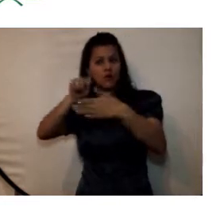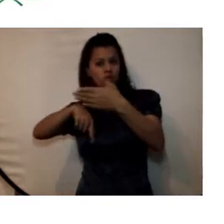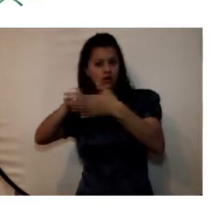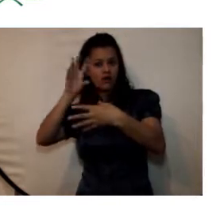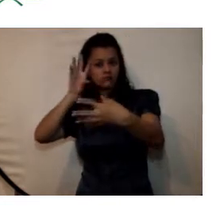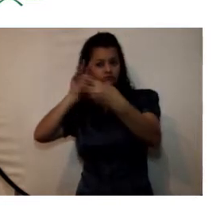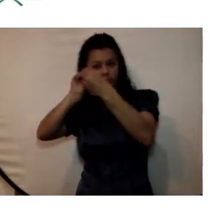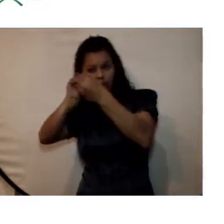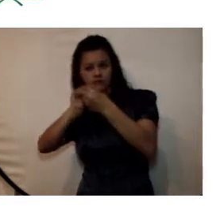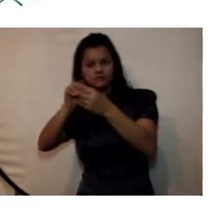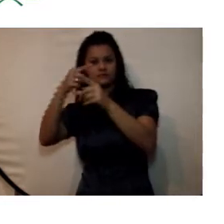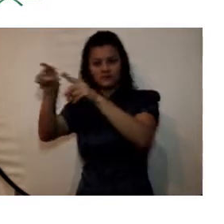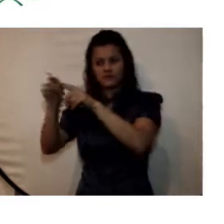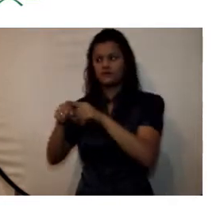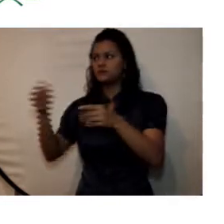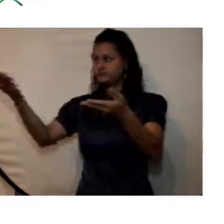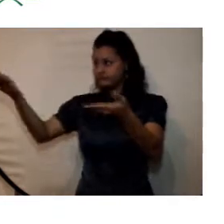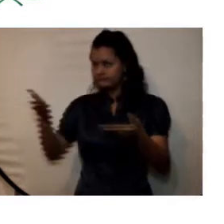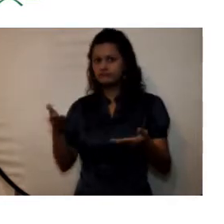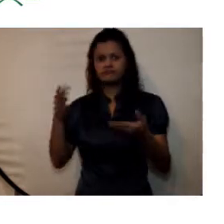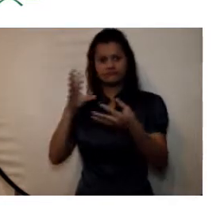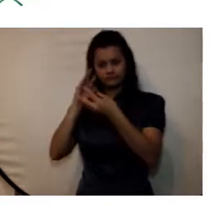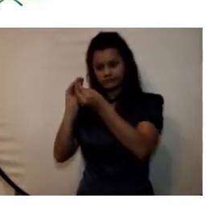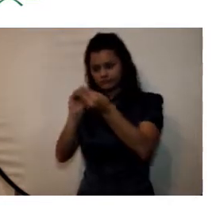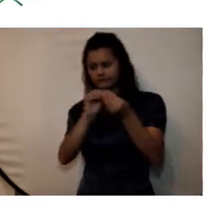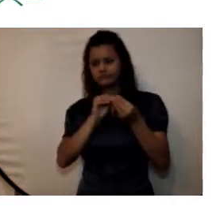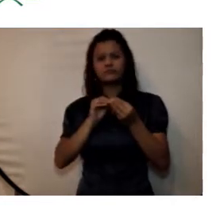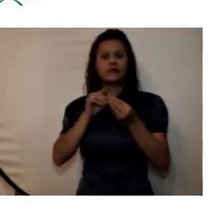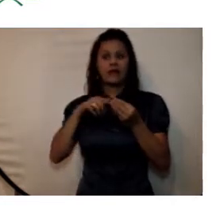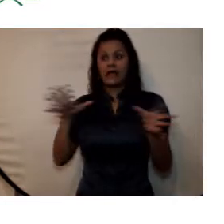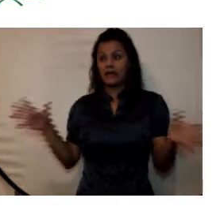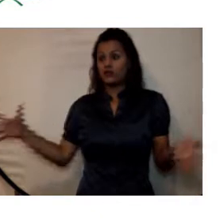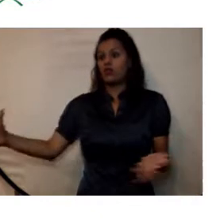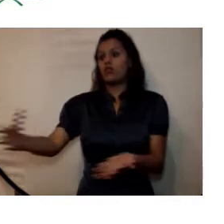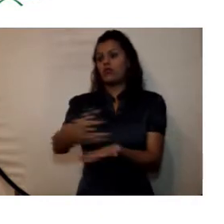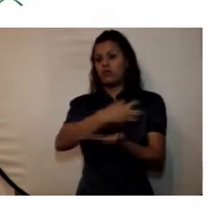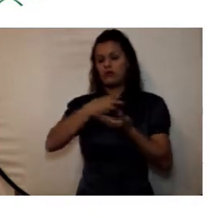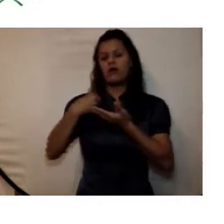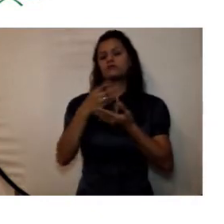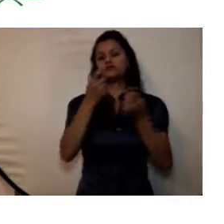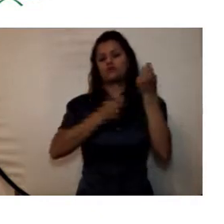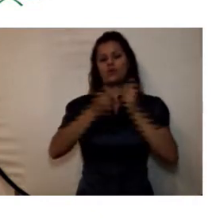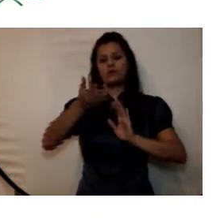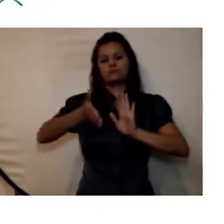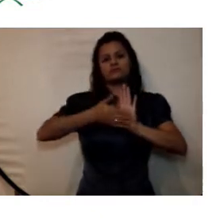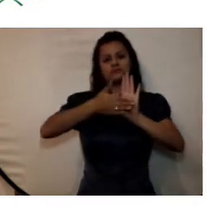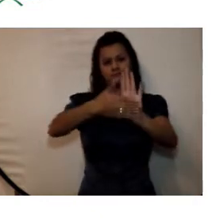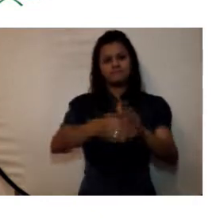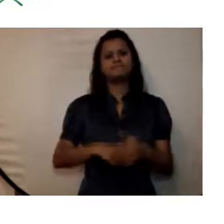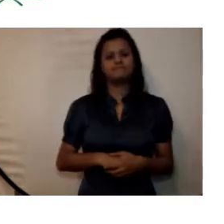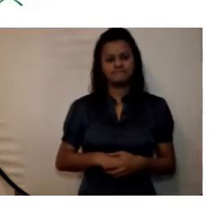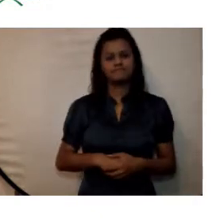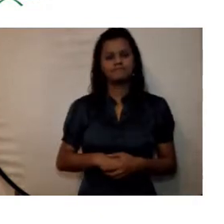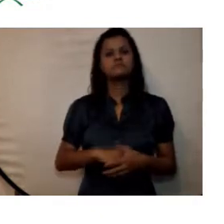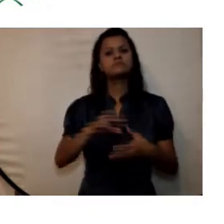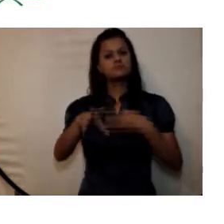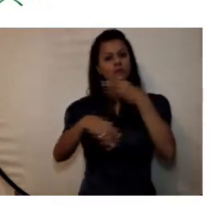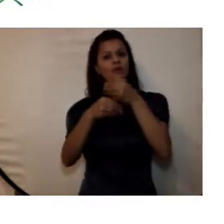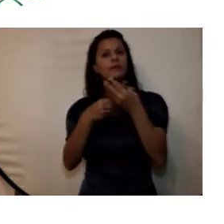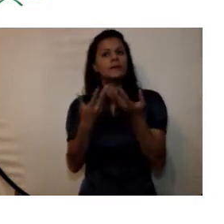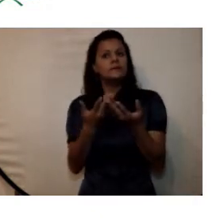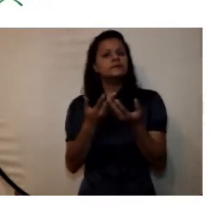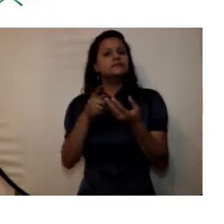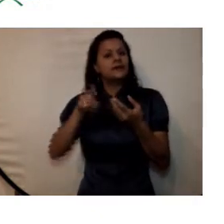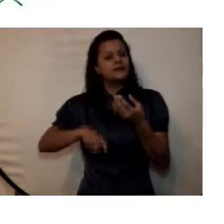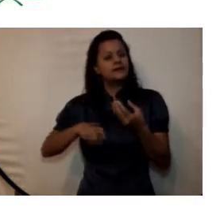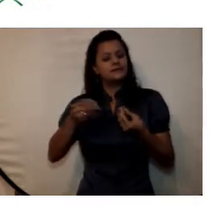establecer las políticas estrategias y actividades que contribuyan a fortalecer los mecanismos de prevención investigación